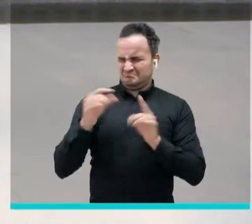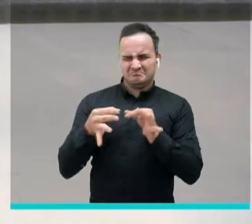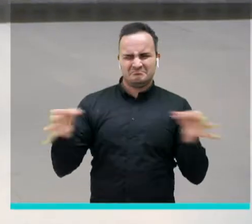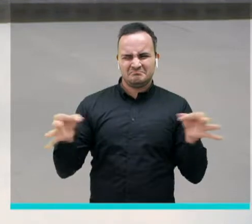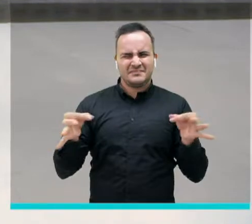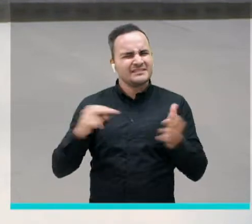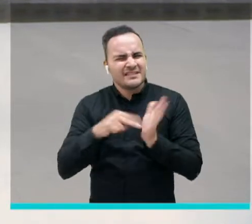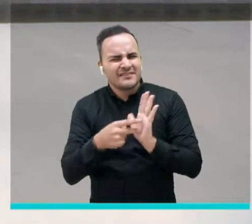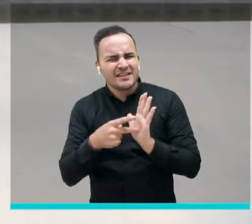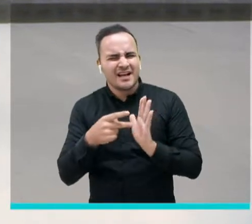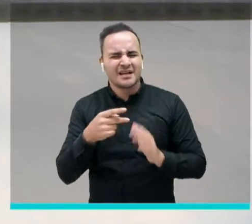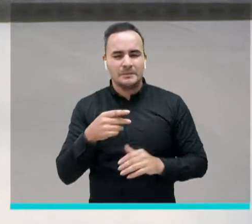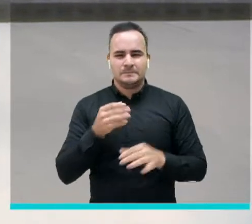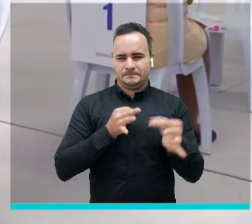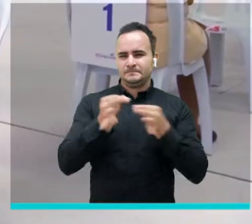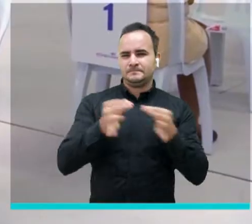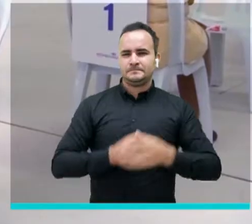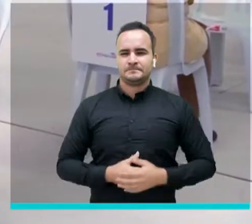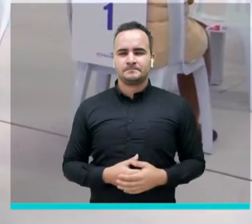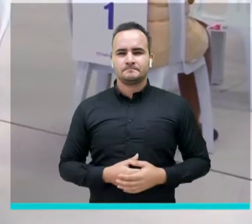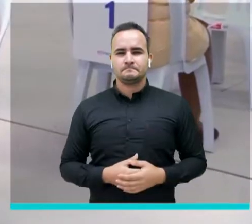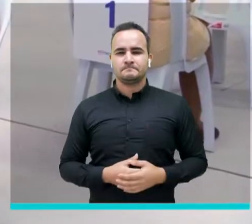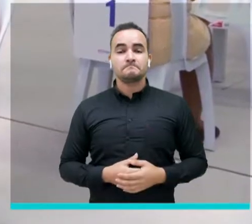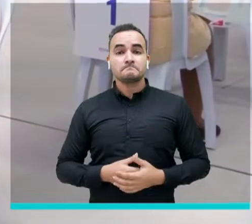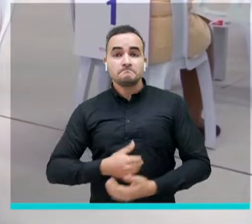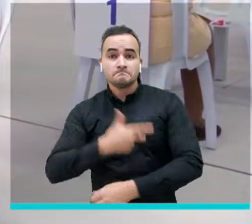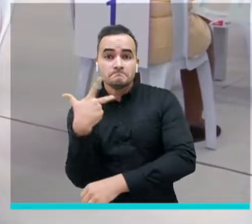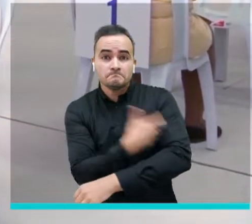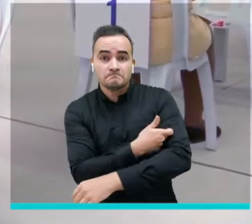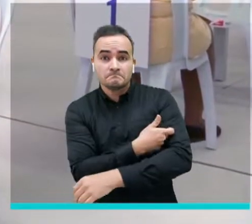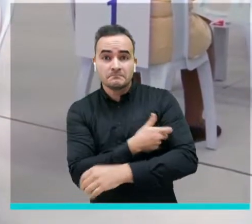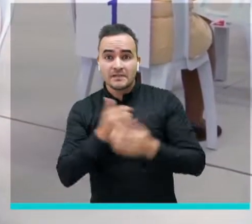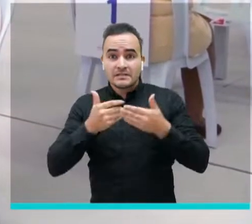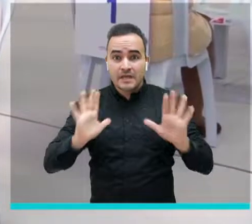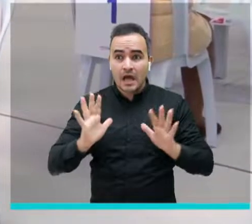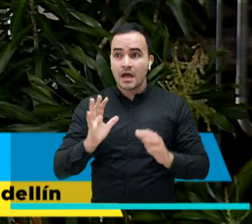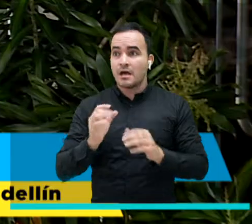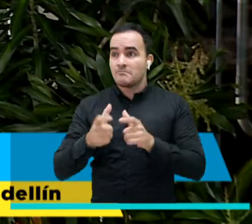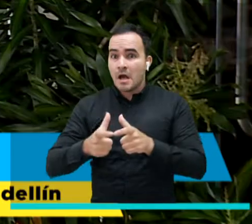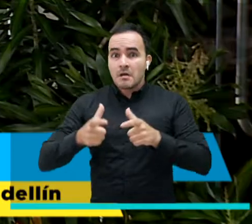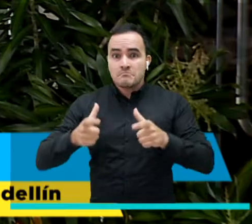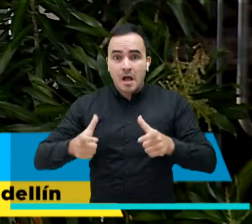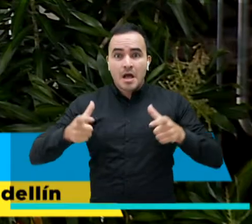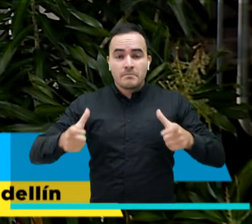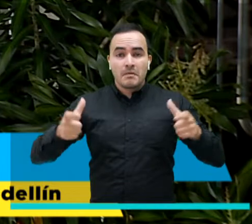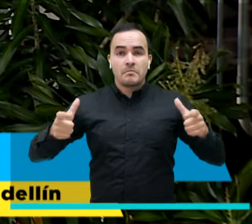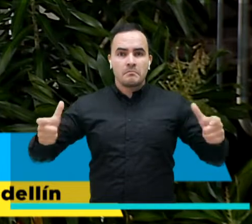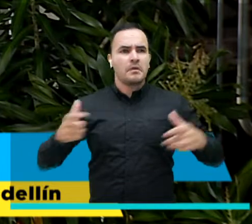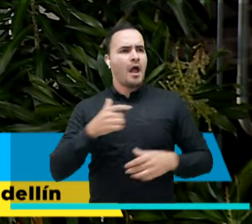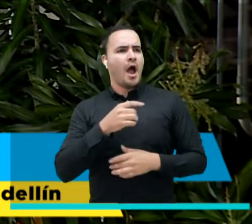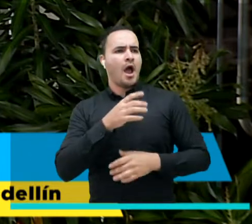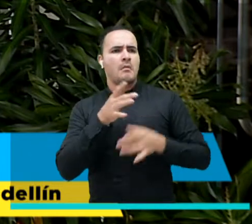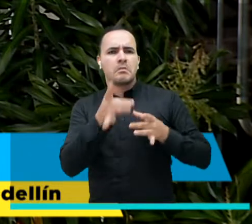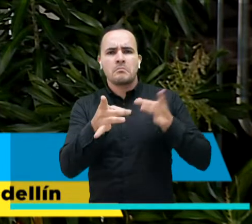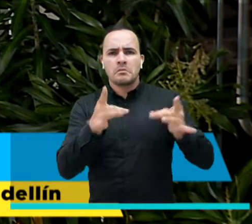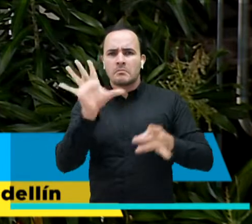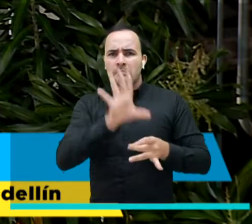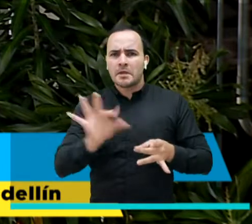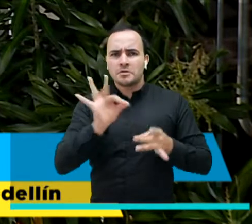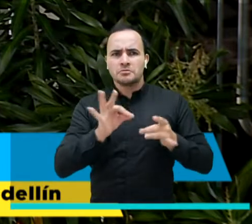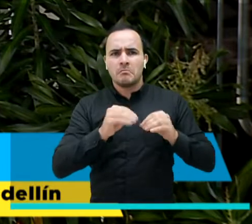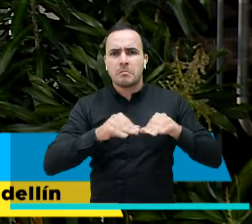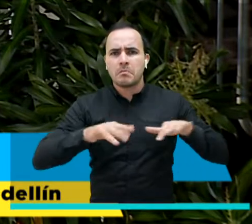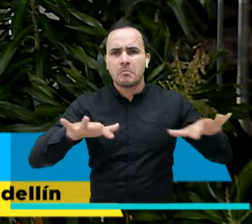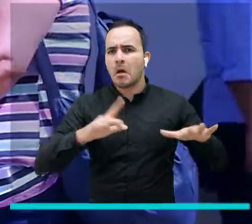es importante cuando tenemos un gran número de personas protegidas en las cuales la circulación del virus se ve controlada